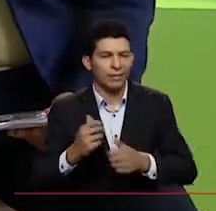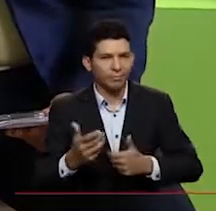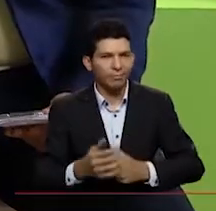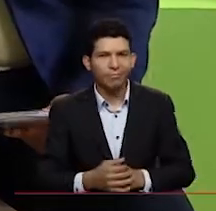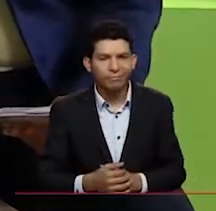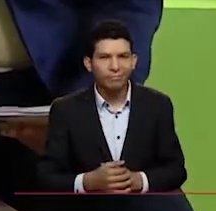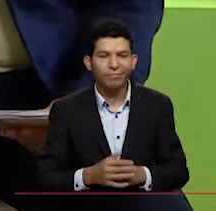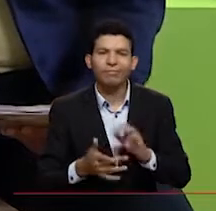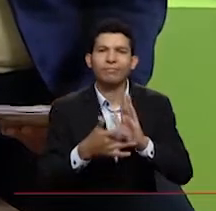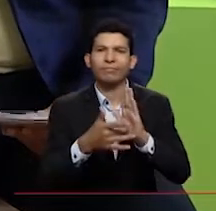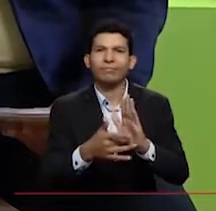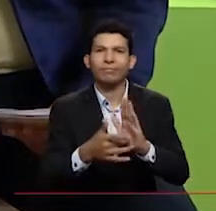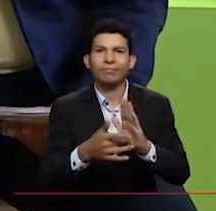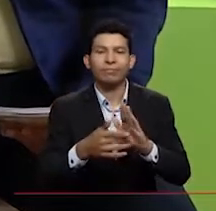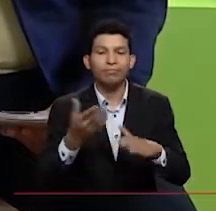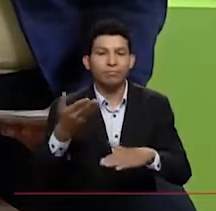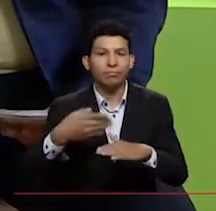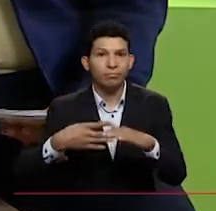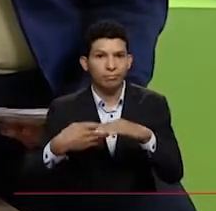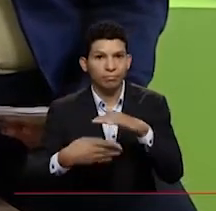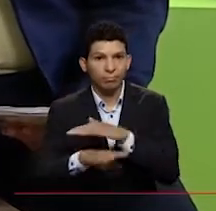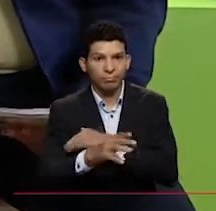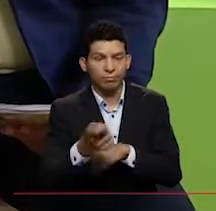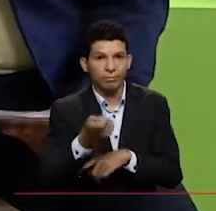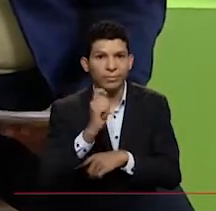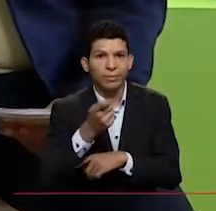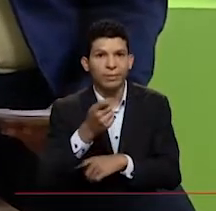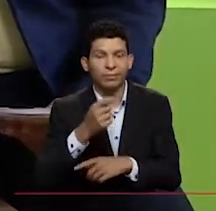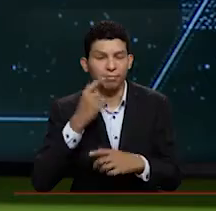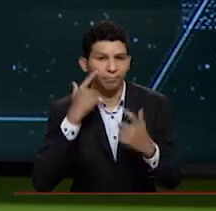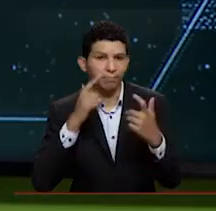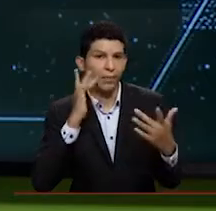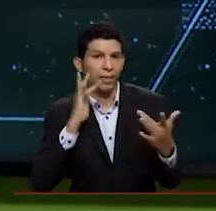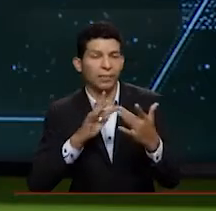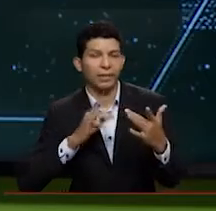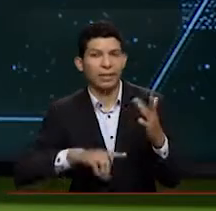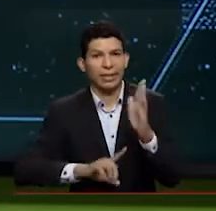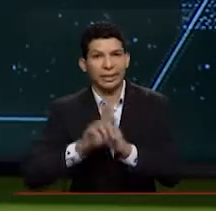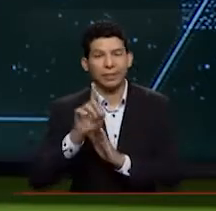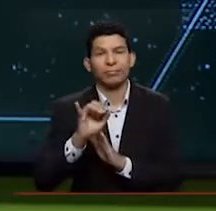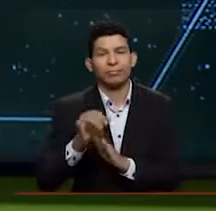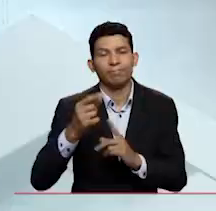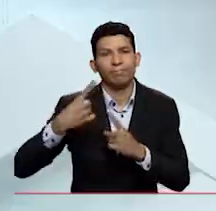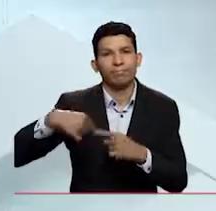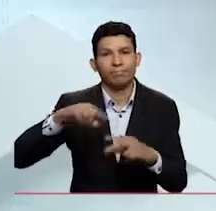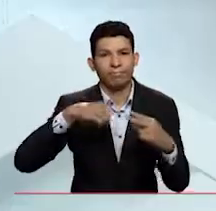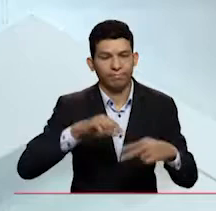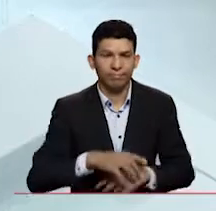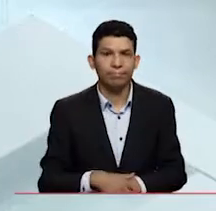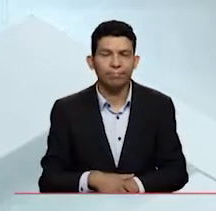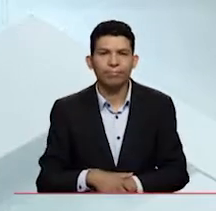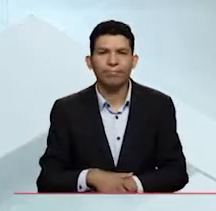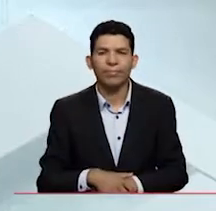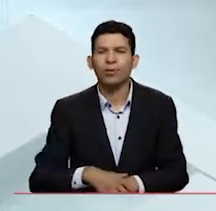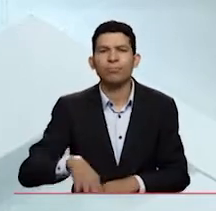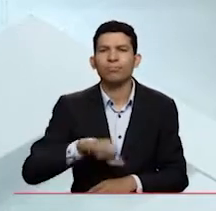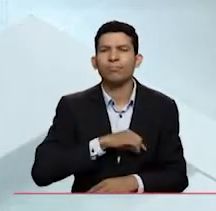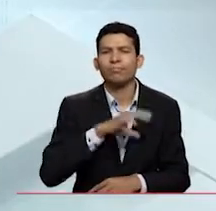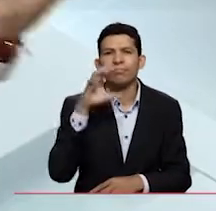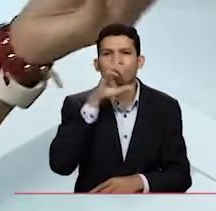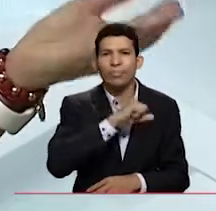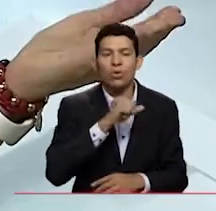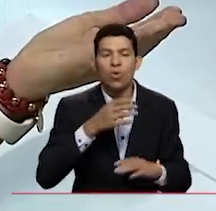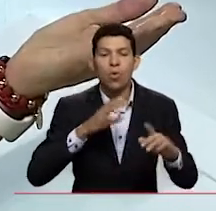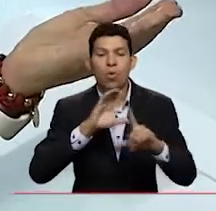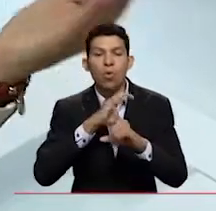con las demostraciones de pesca y todo. Entonces, han sido parte fundamental también para el desarrollo del rotulismo. Omar, ya hemos escuchado hablar de la cultura